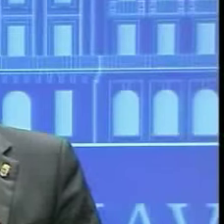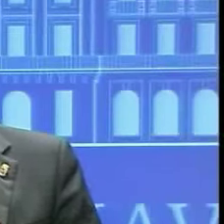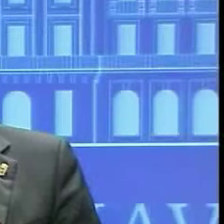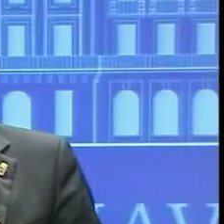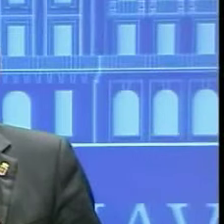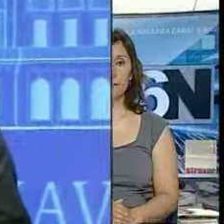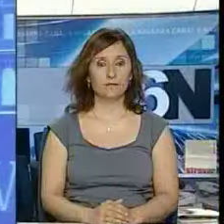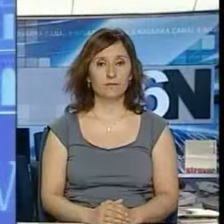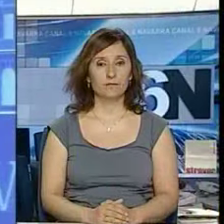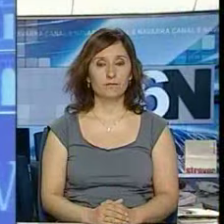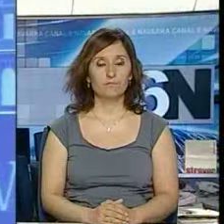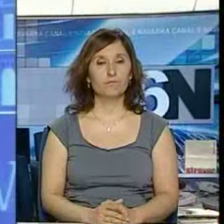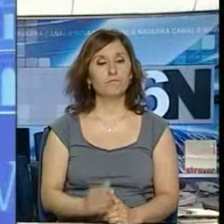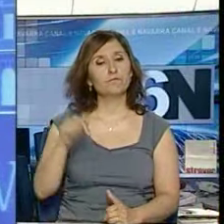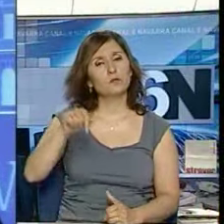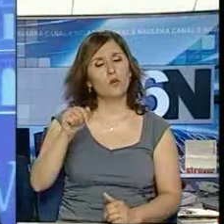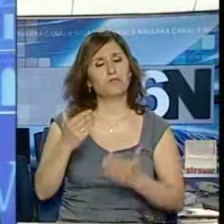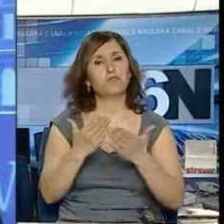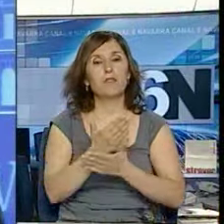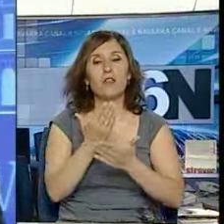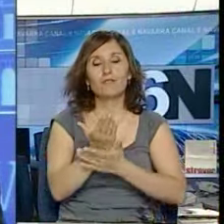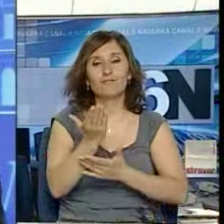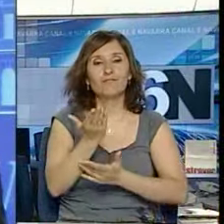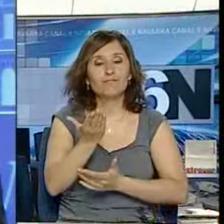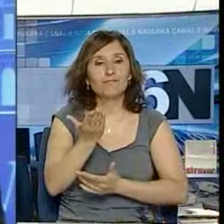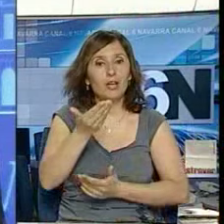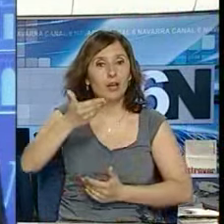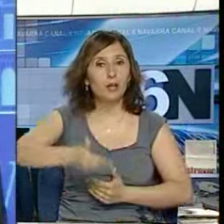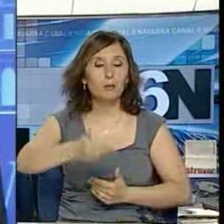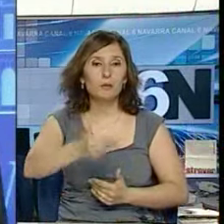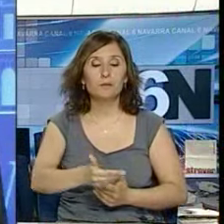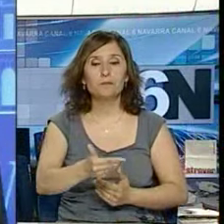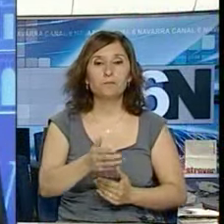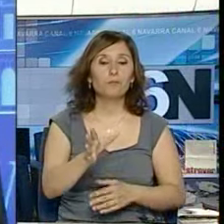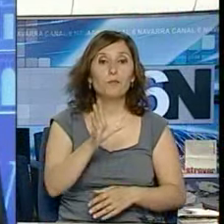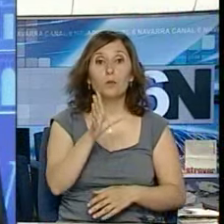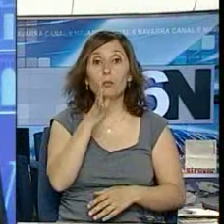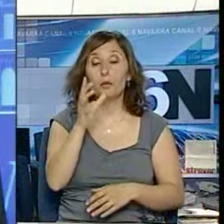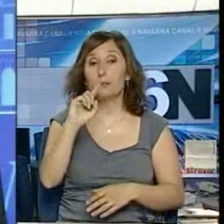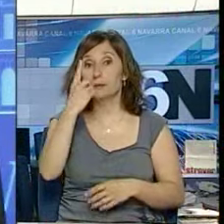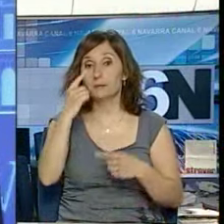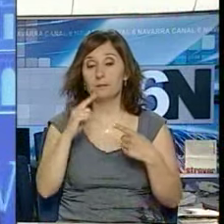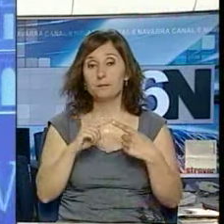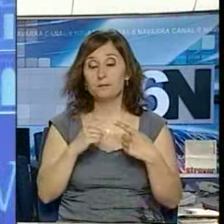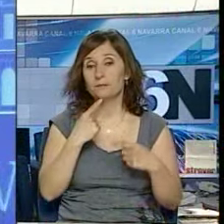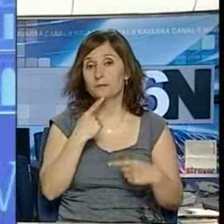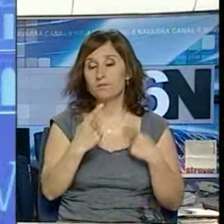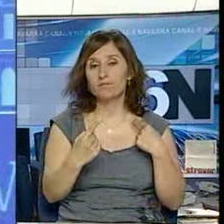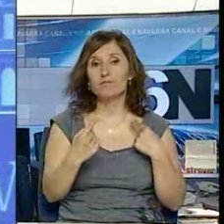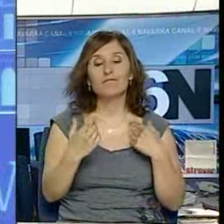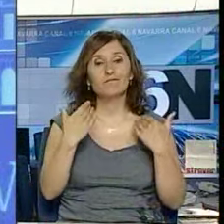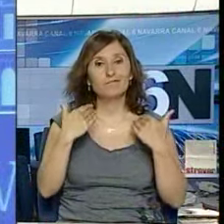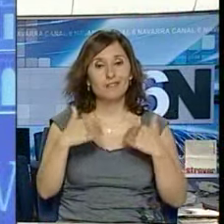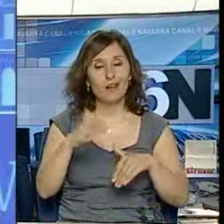Un día importante porque, en primer lugar, podemos decir que se pone ya en